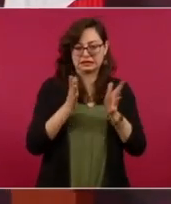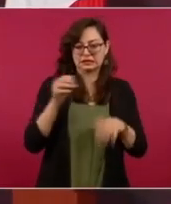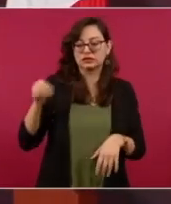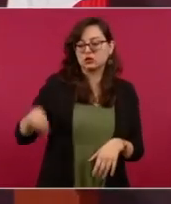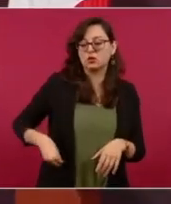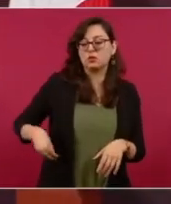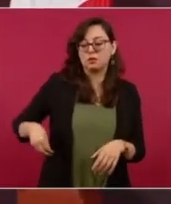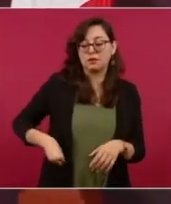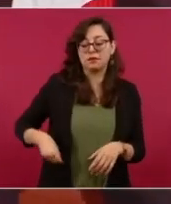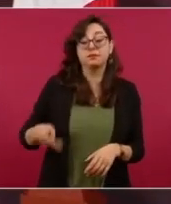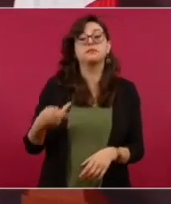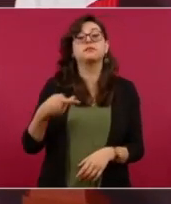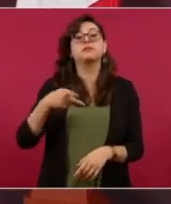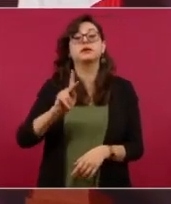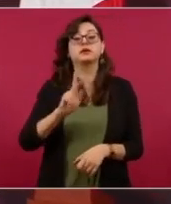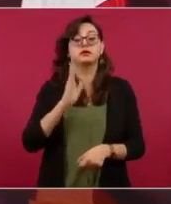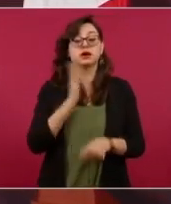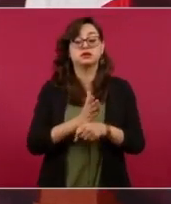pena